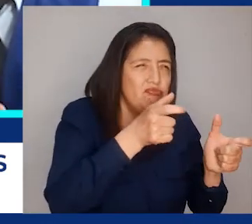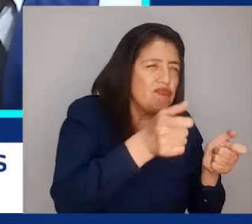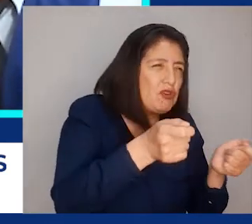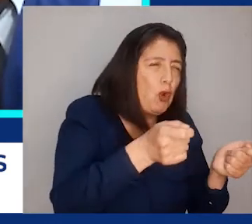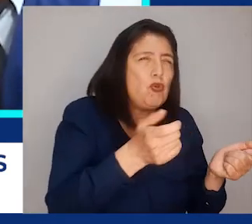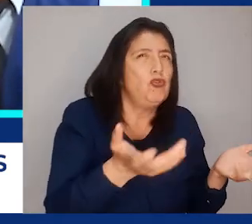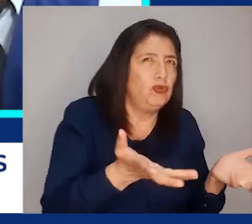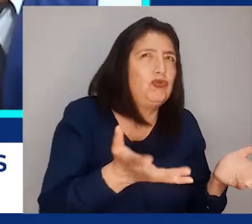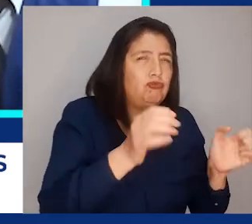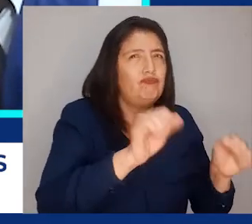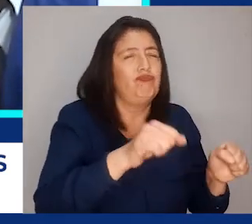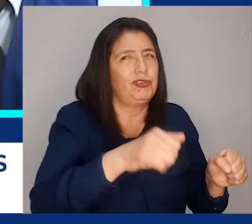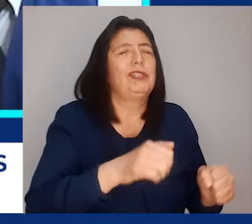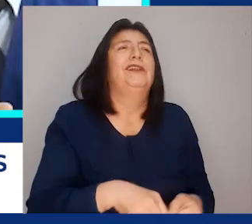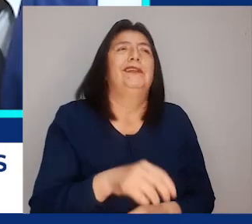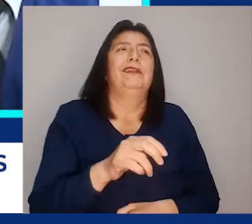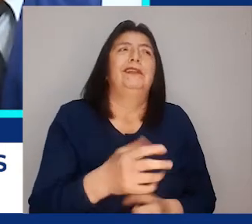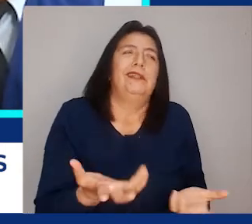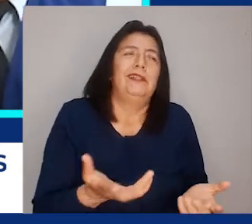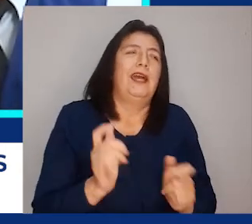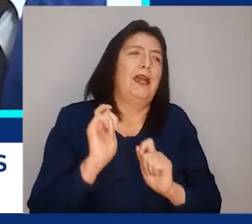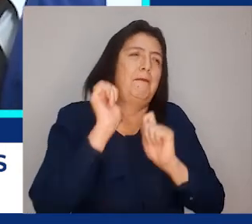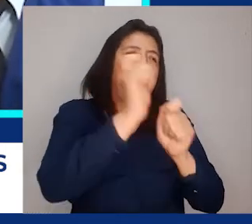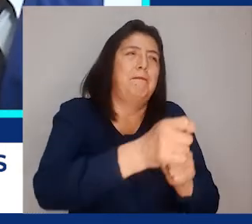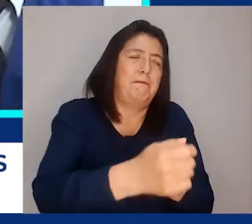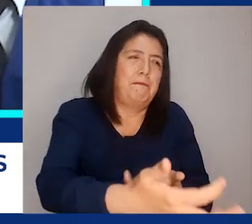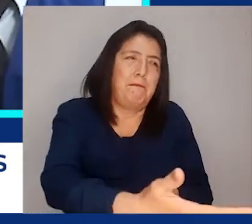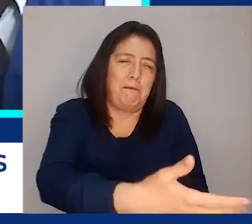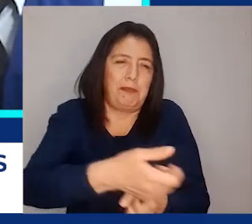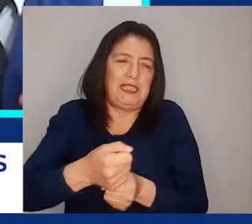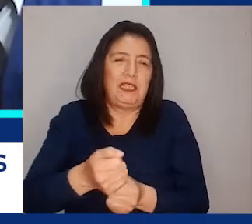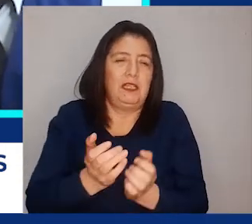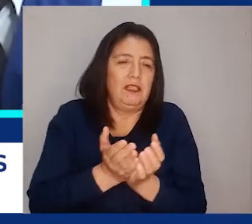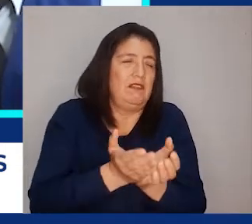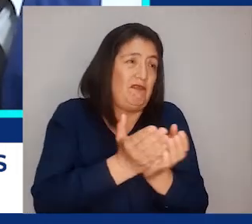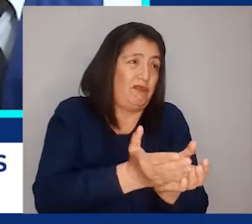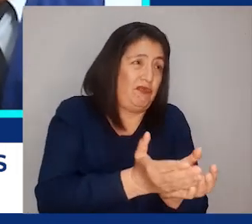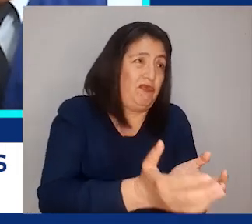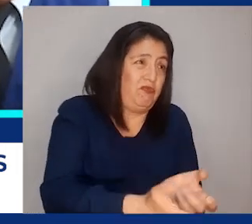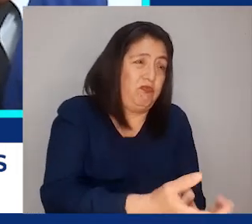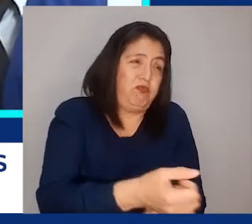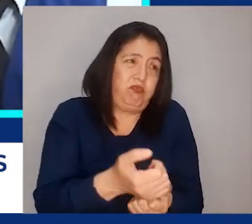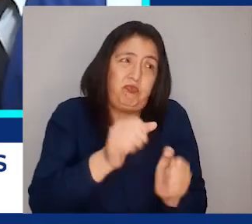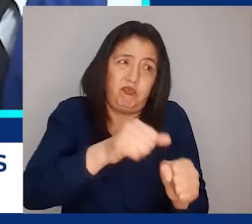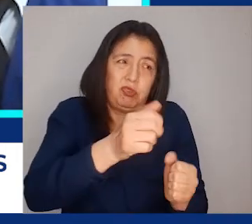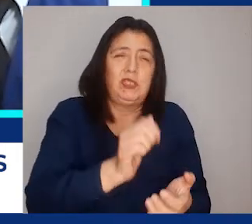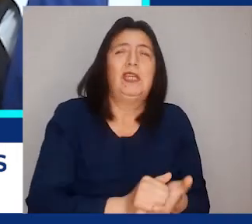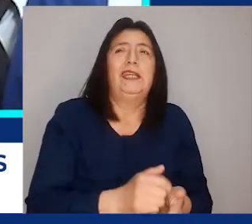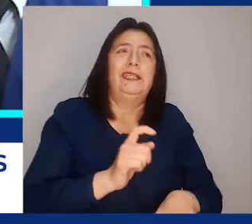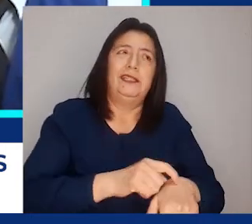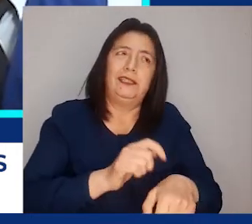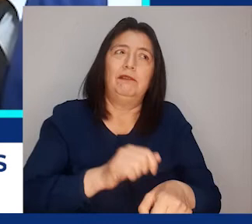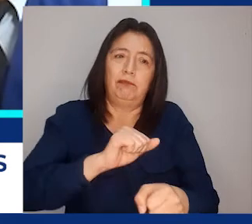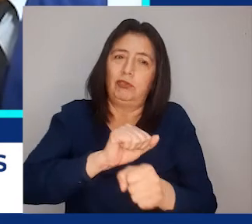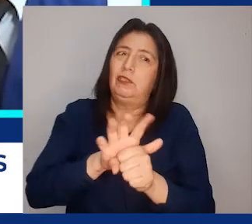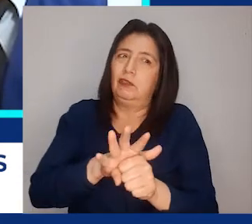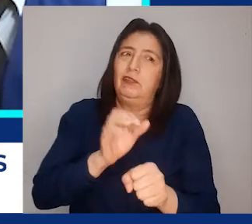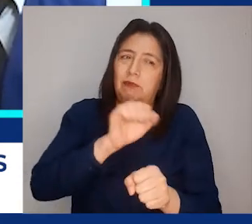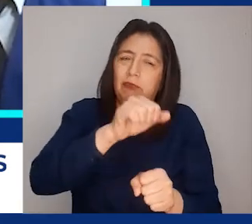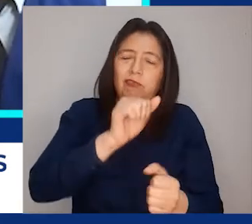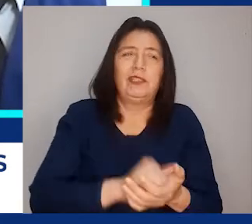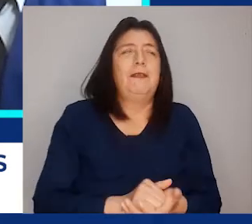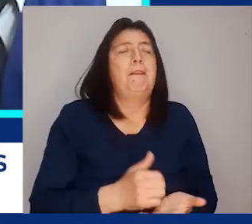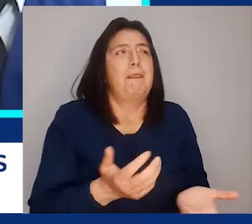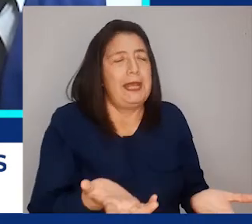el tema de la pesca de boliche y arrastre durante la pandemia,